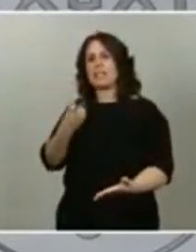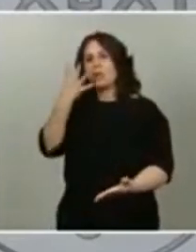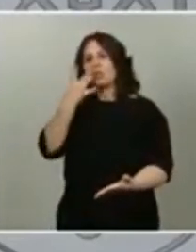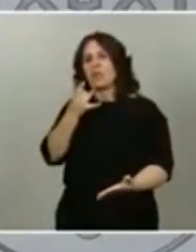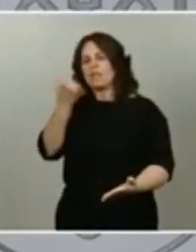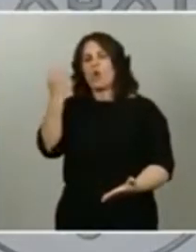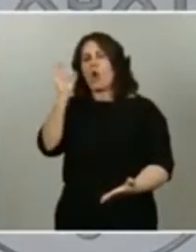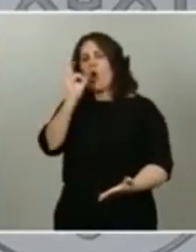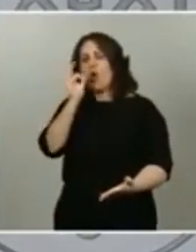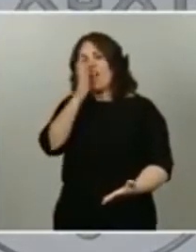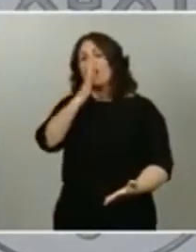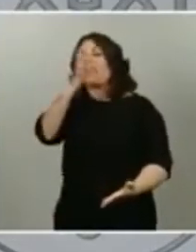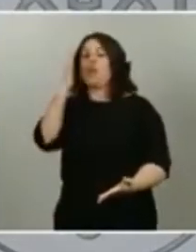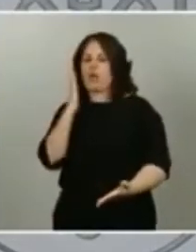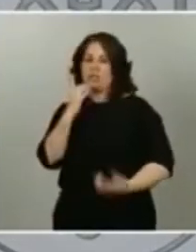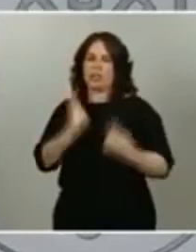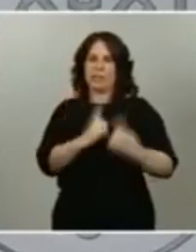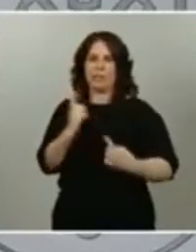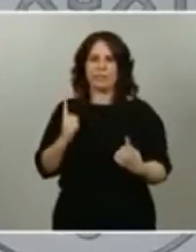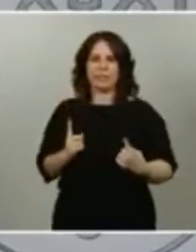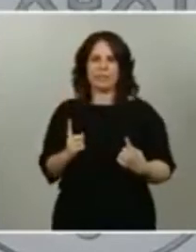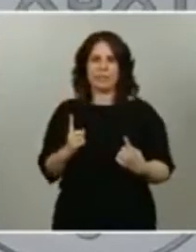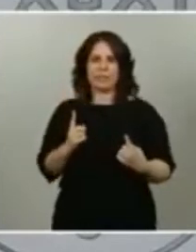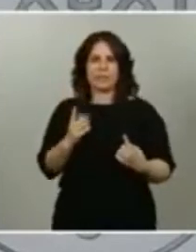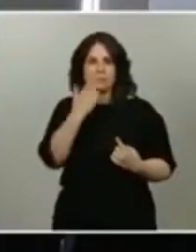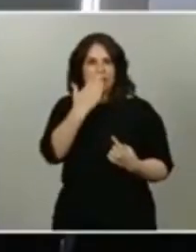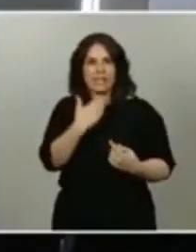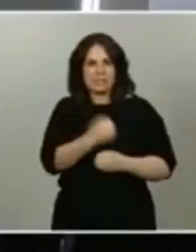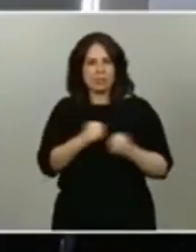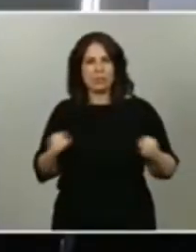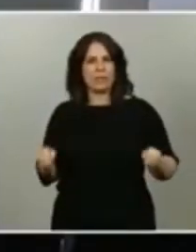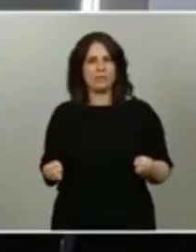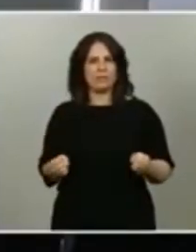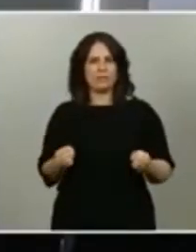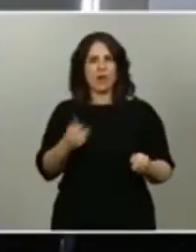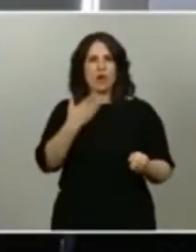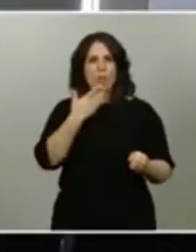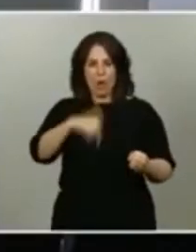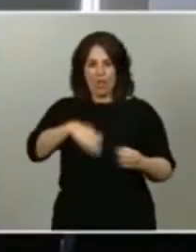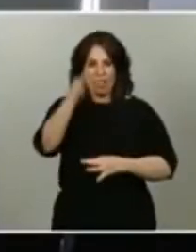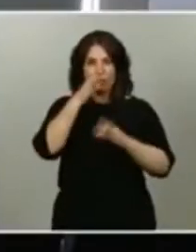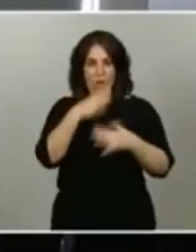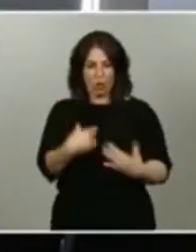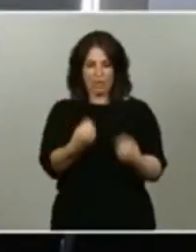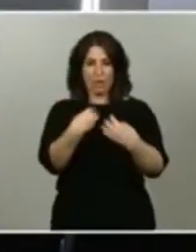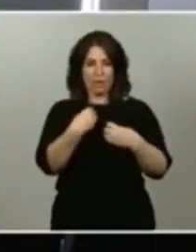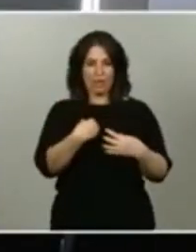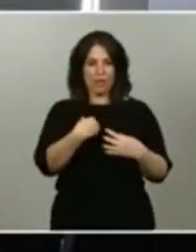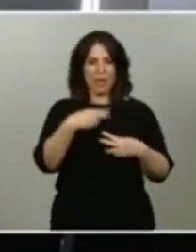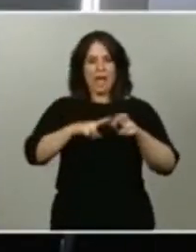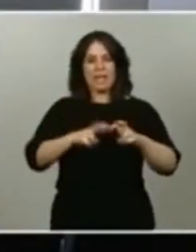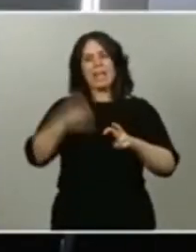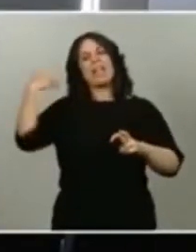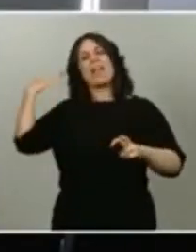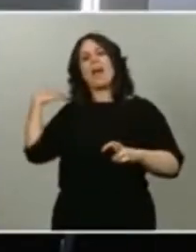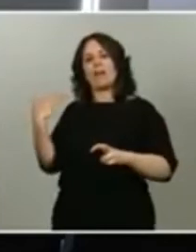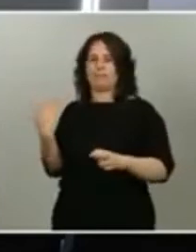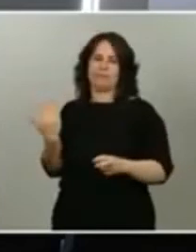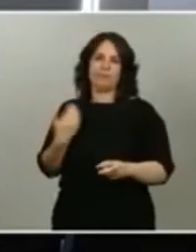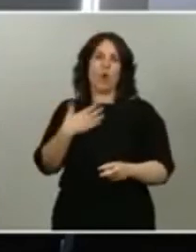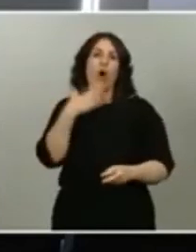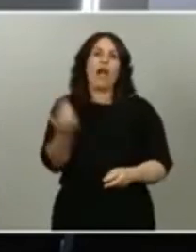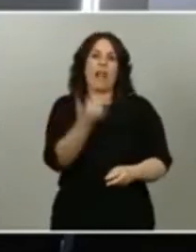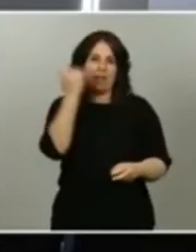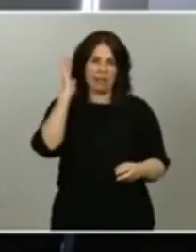en algunas ocasiones es imposible hacer retrotraerse con la información de hoy ojalá pudiéramos hacer eso a los momentos